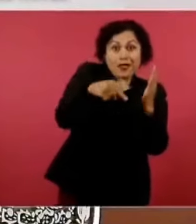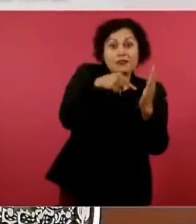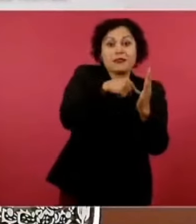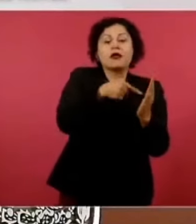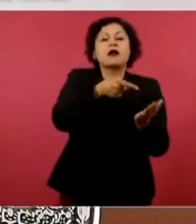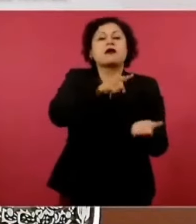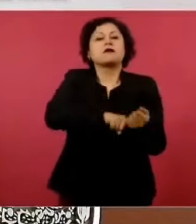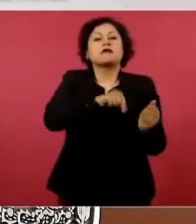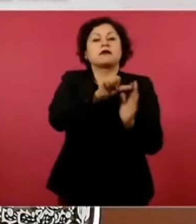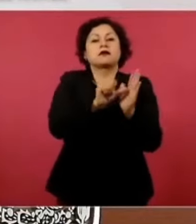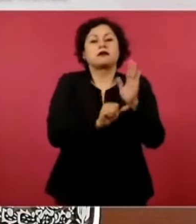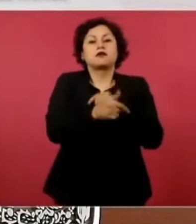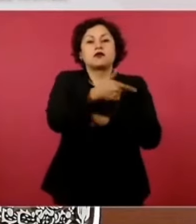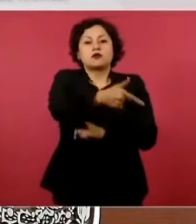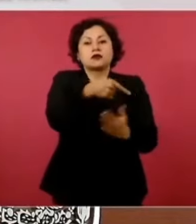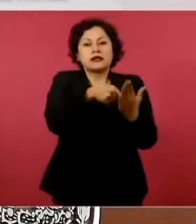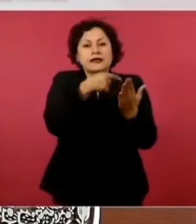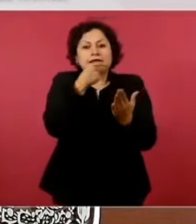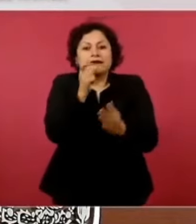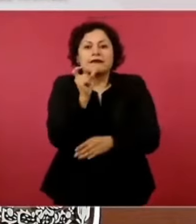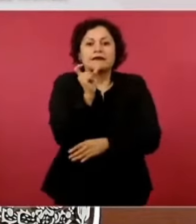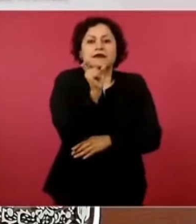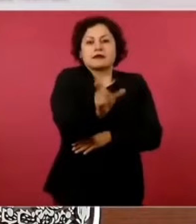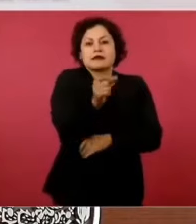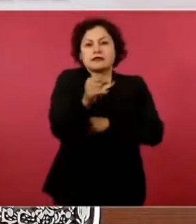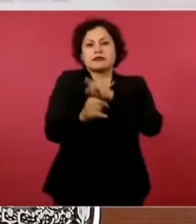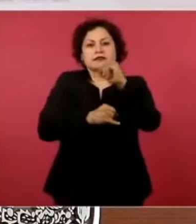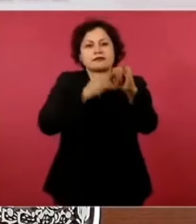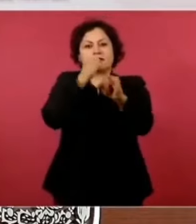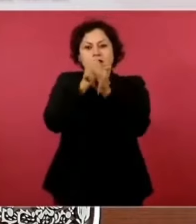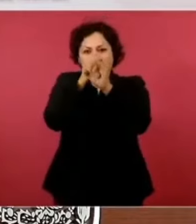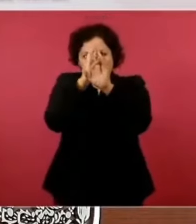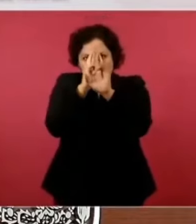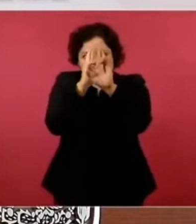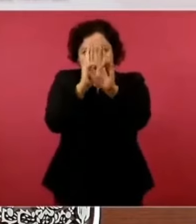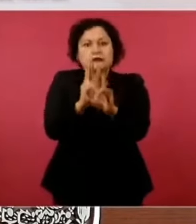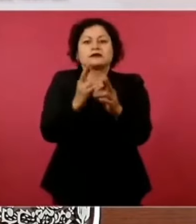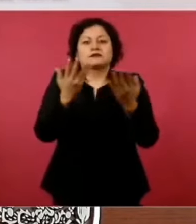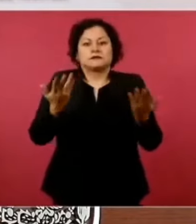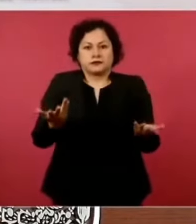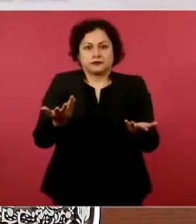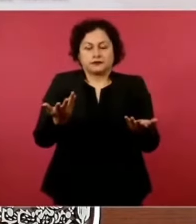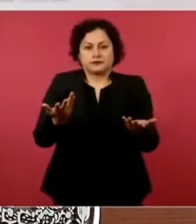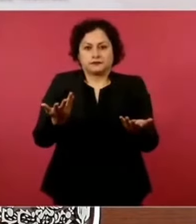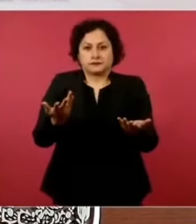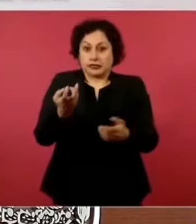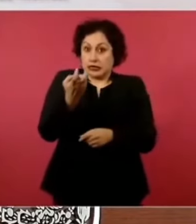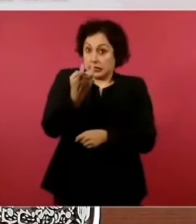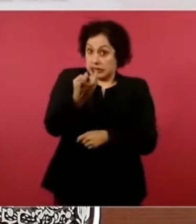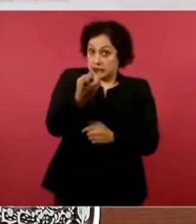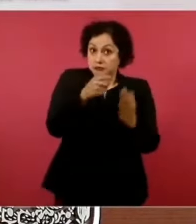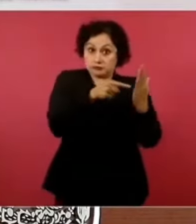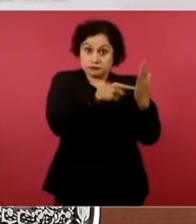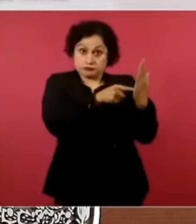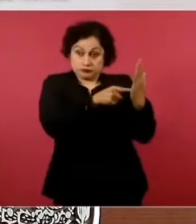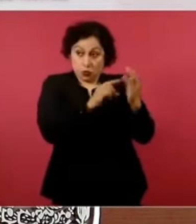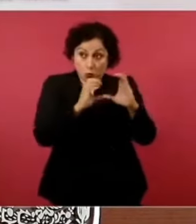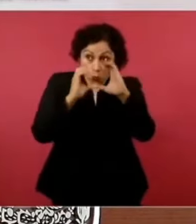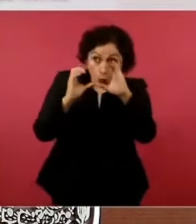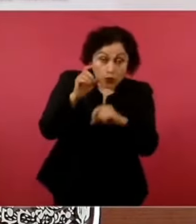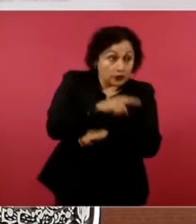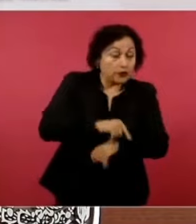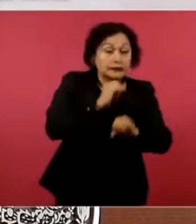Y viene a cuento por las campañas que se realizan a través de la red y esa manera